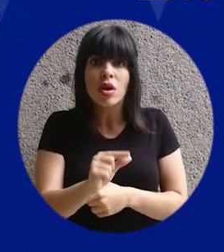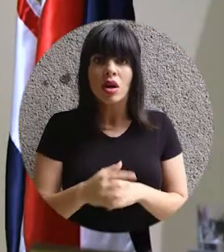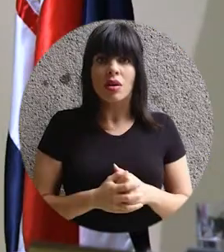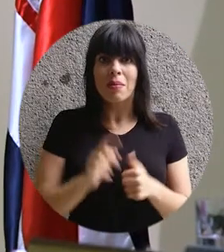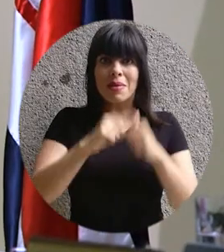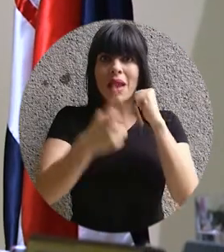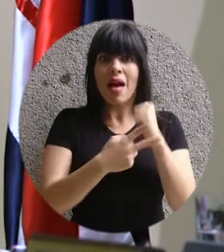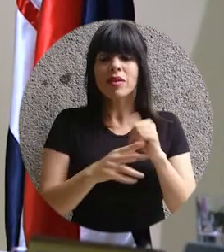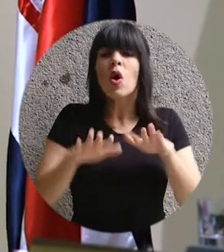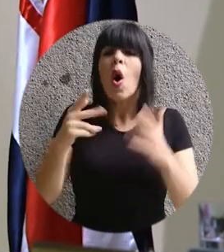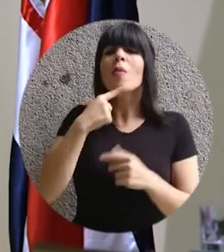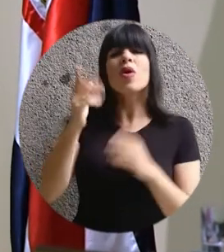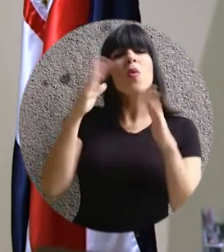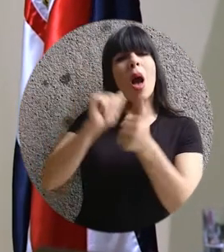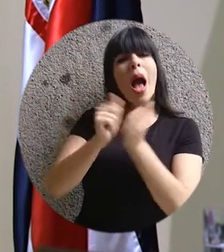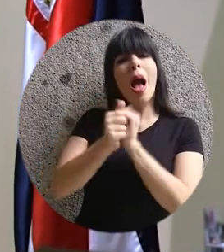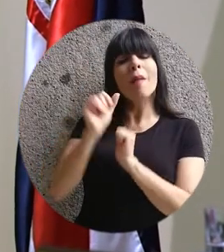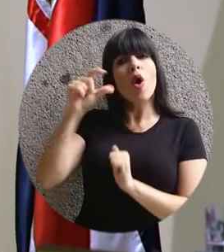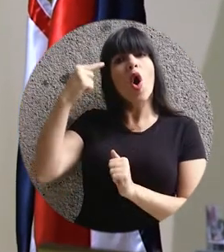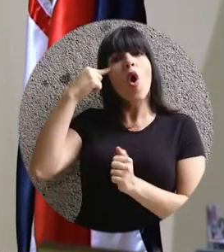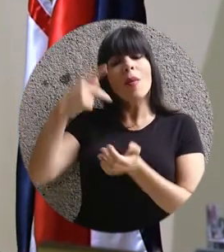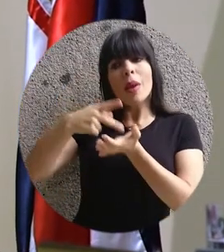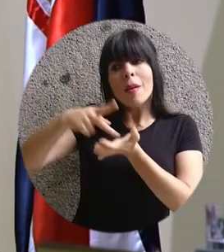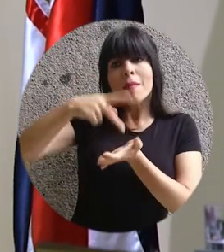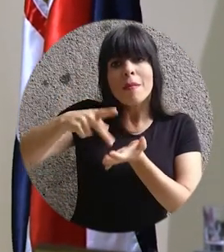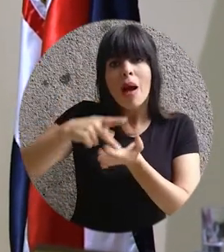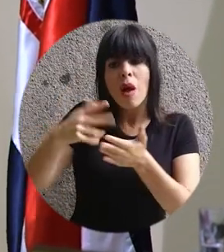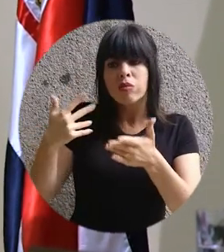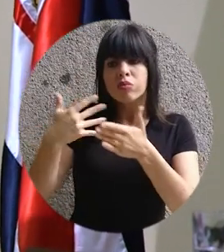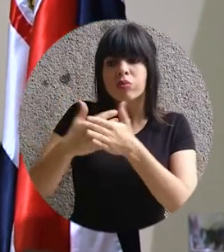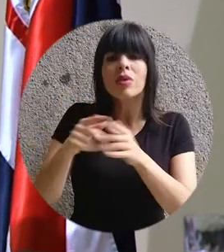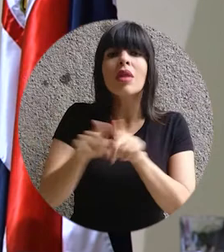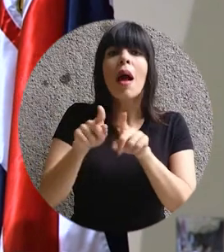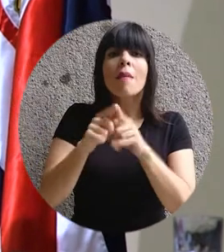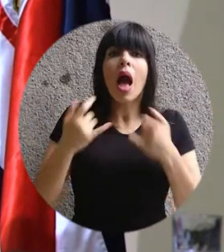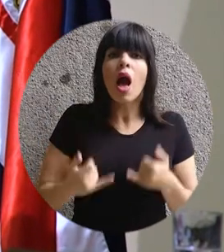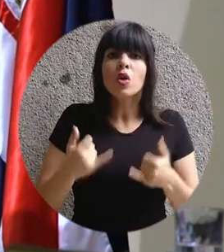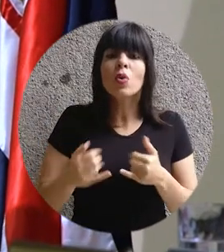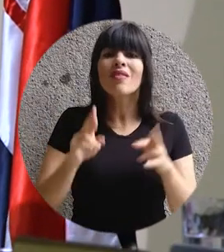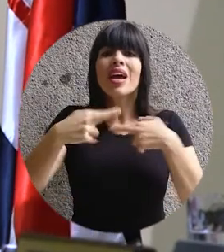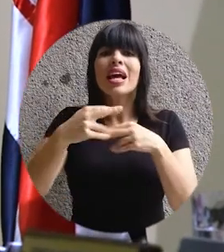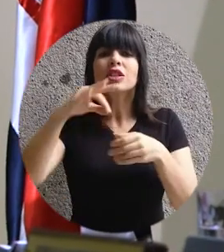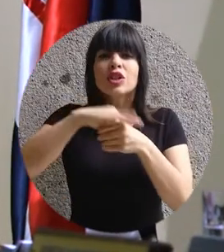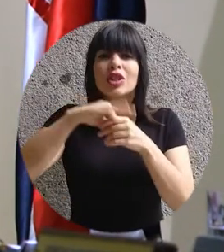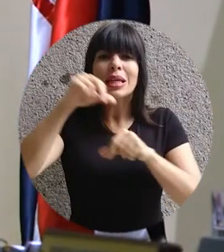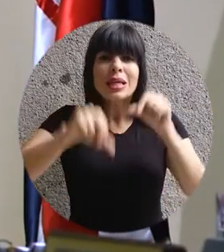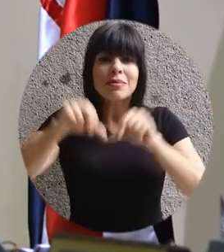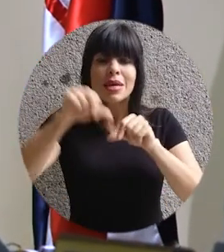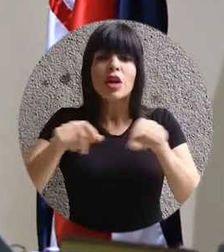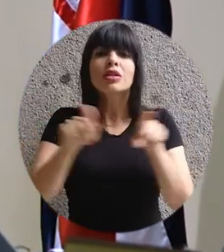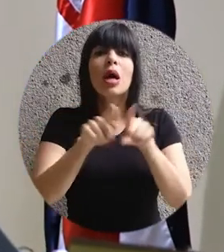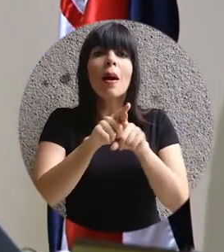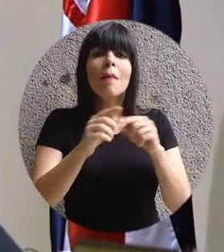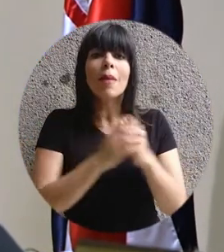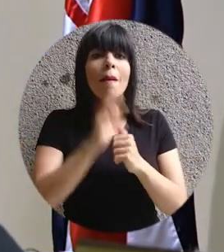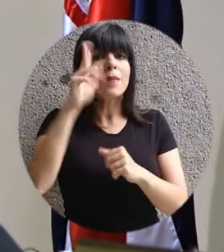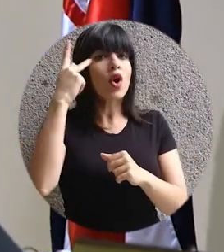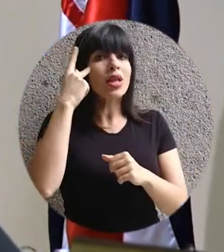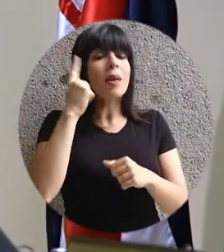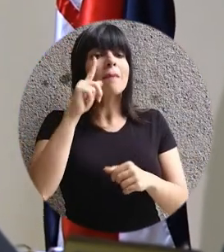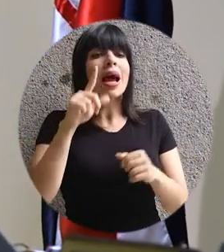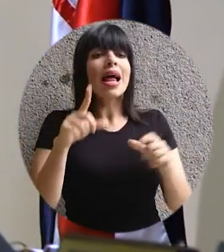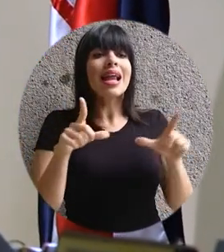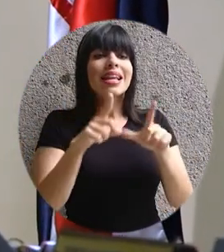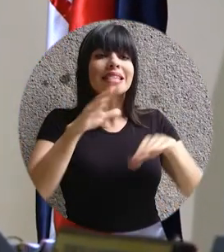cuando este gobierno puso al día los registros de agroquímicos, definió una política para la gestión de las licencias de atún